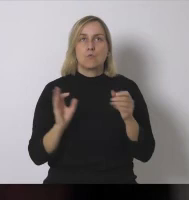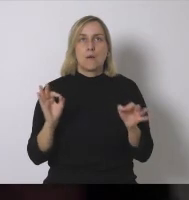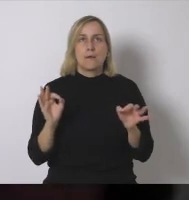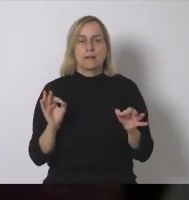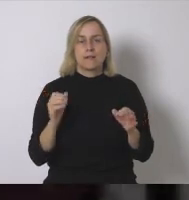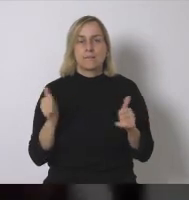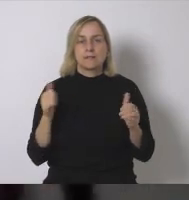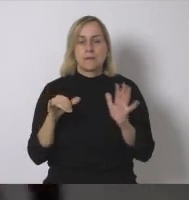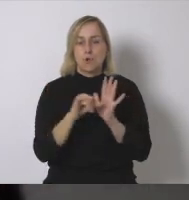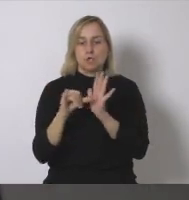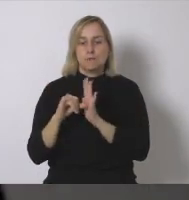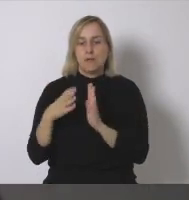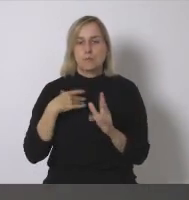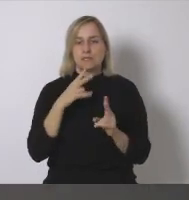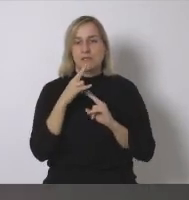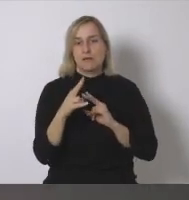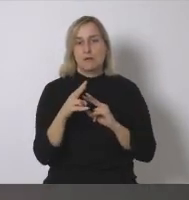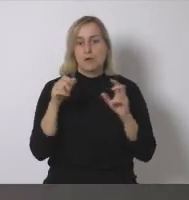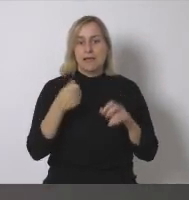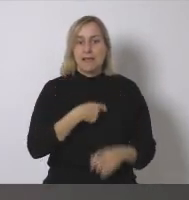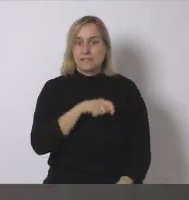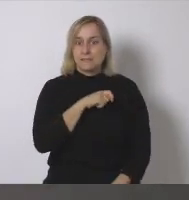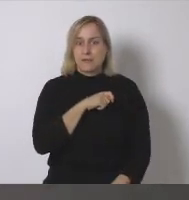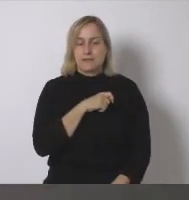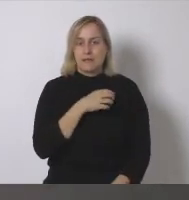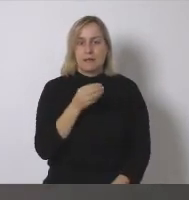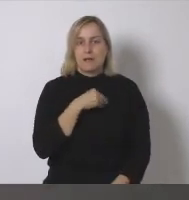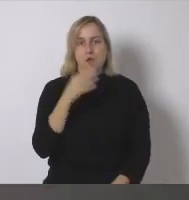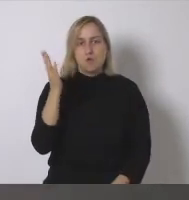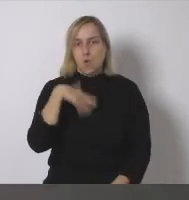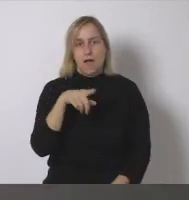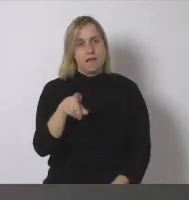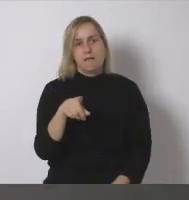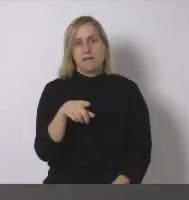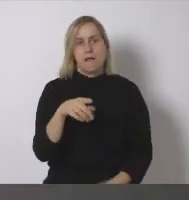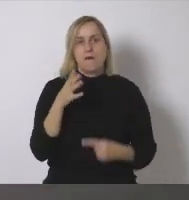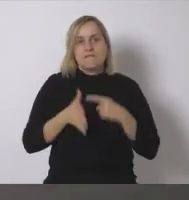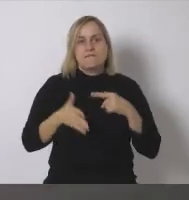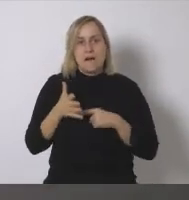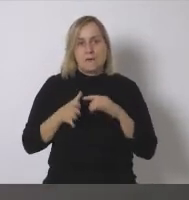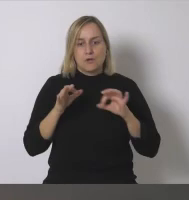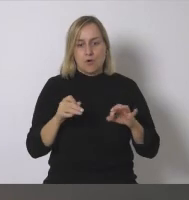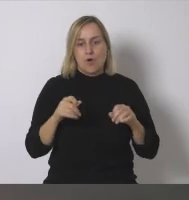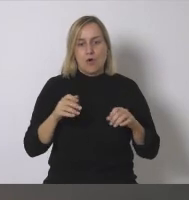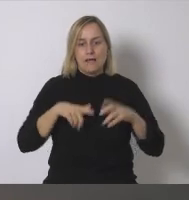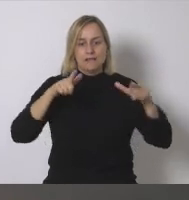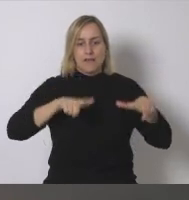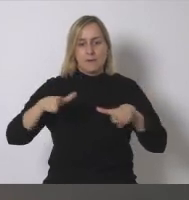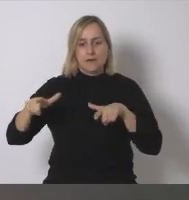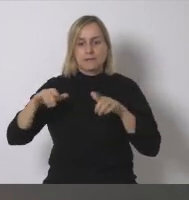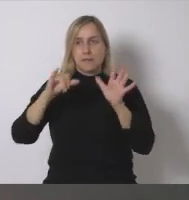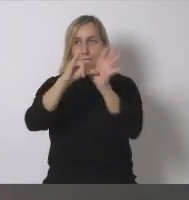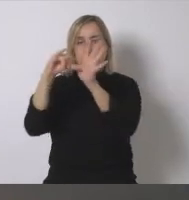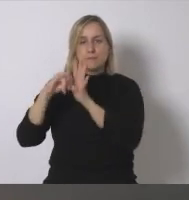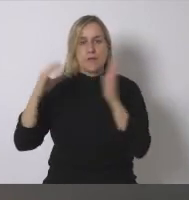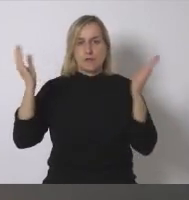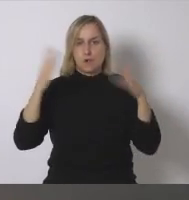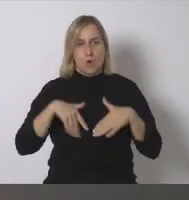de proximidad por así decirlo en España desgraciadamente no existe una fabricación de paneles fotovoltaicos de proximidad